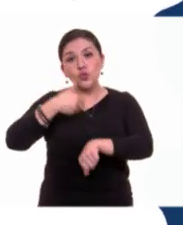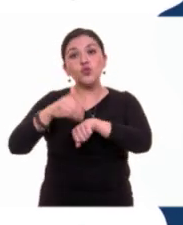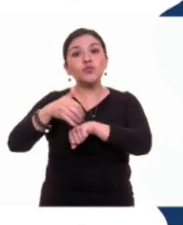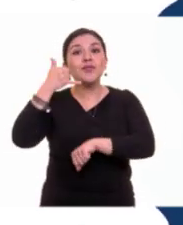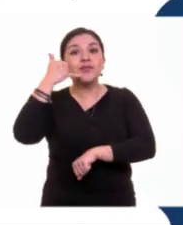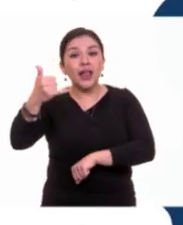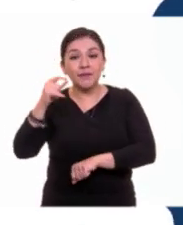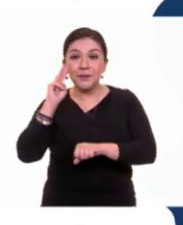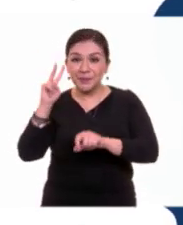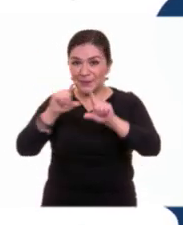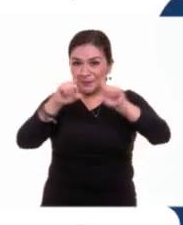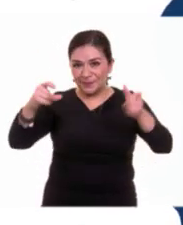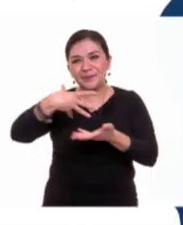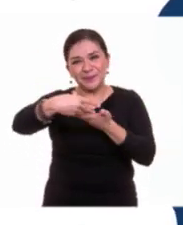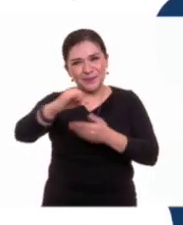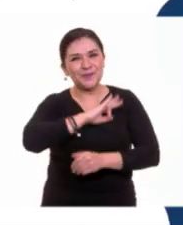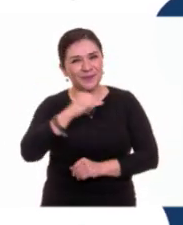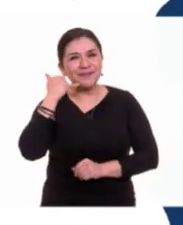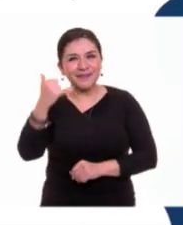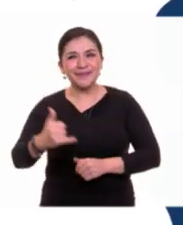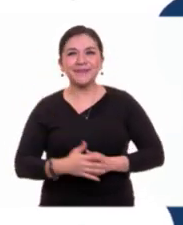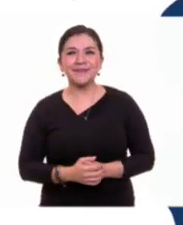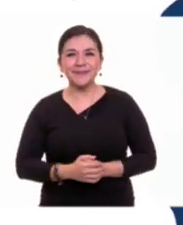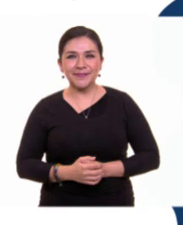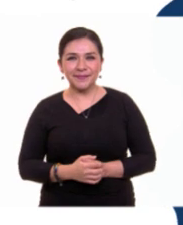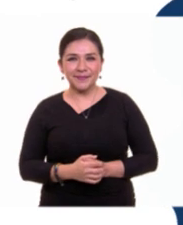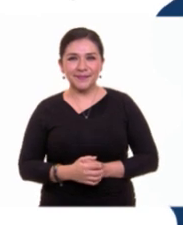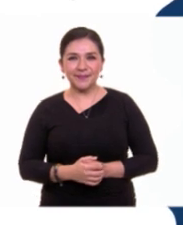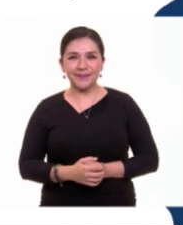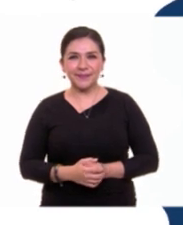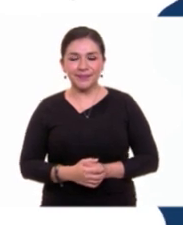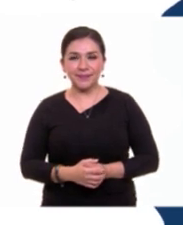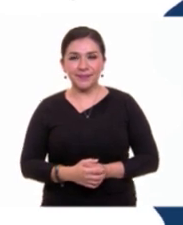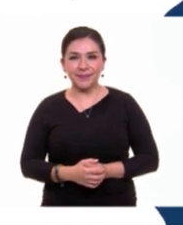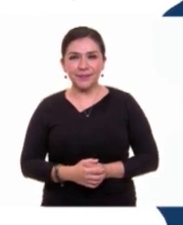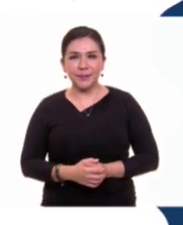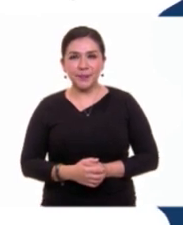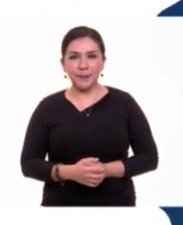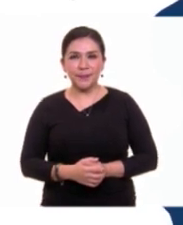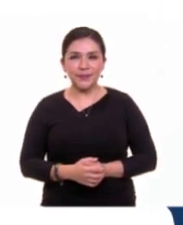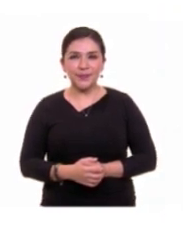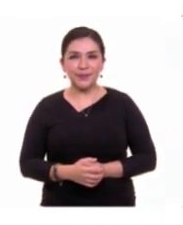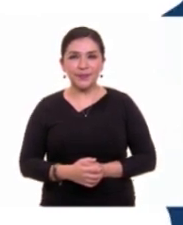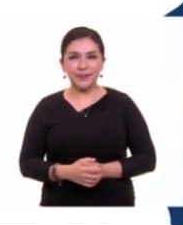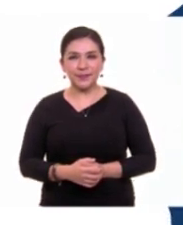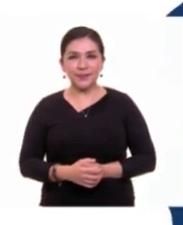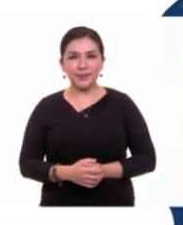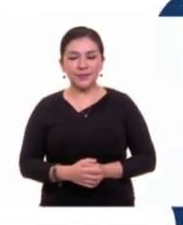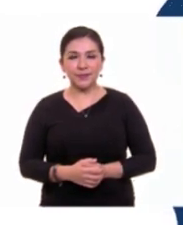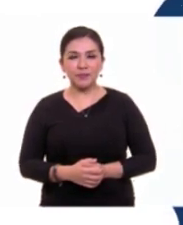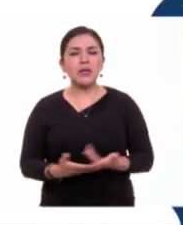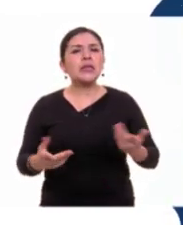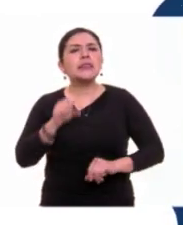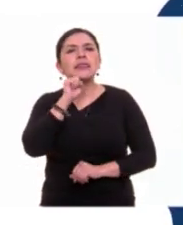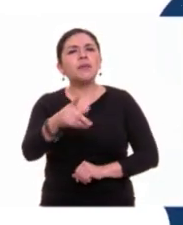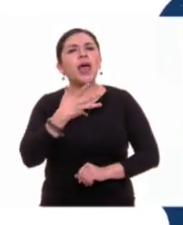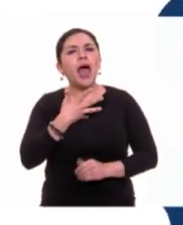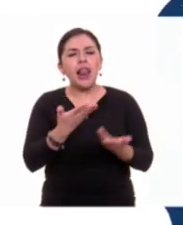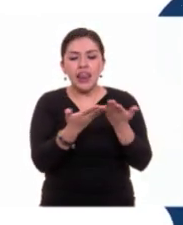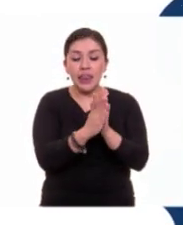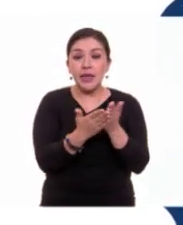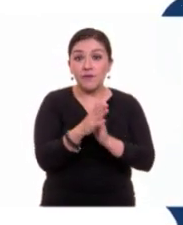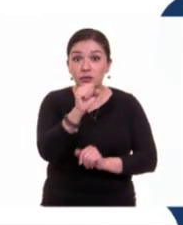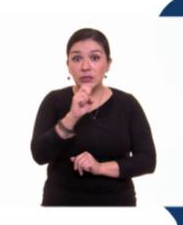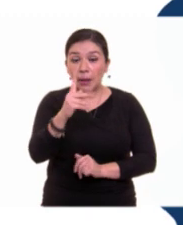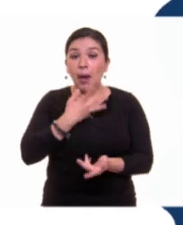5541-720413 con 100 líneas. También puedes encontrar los